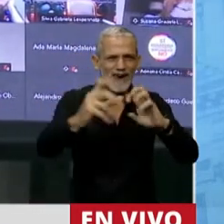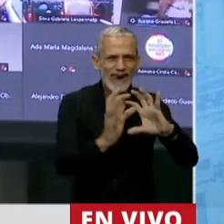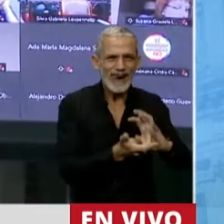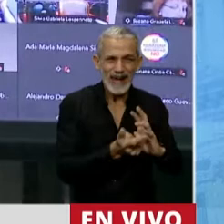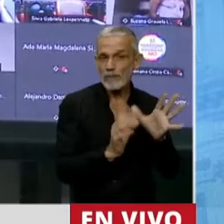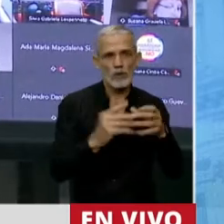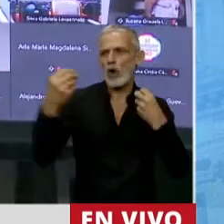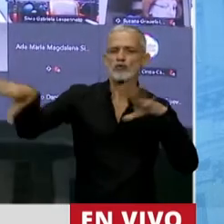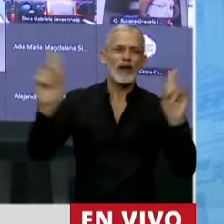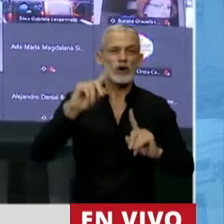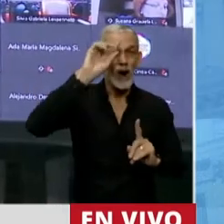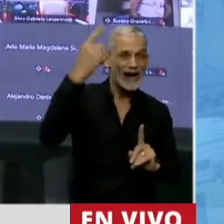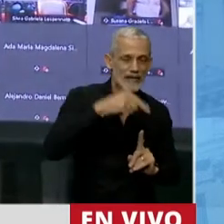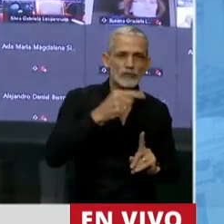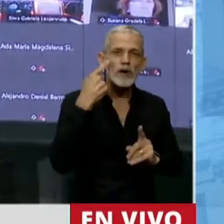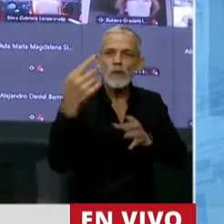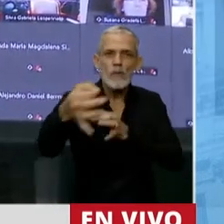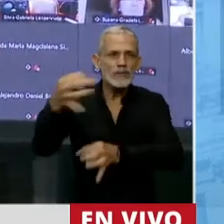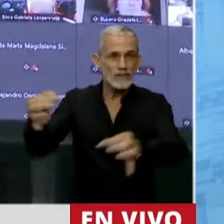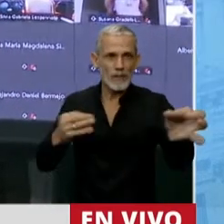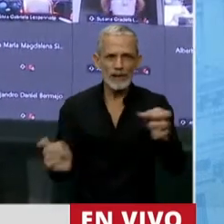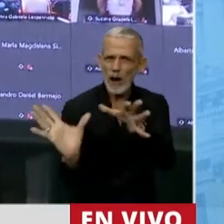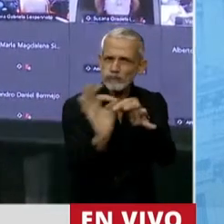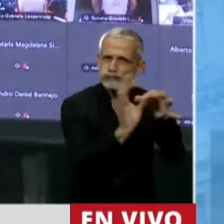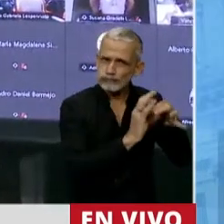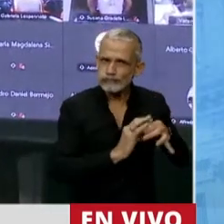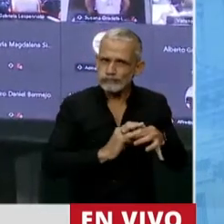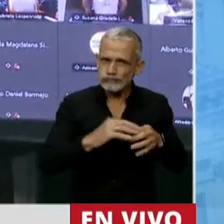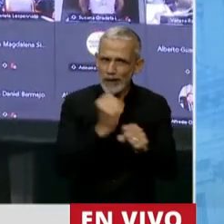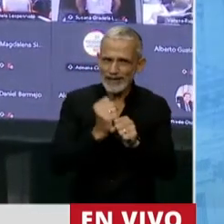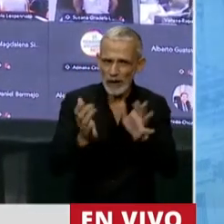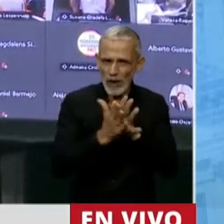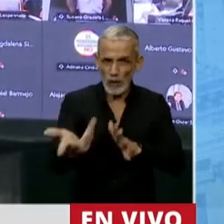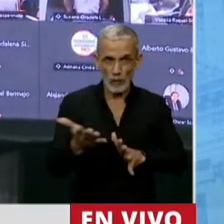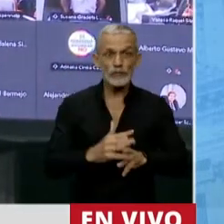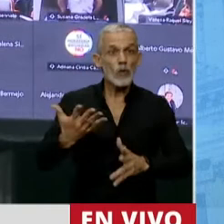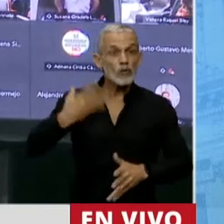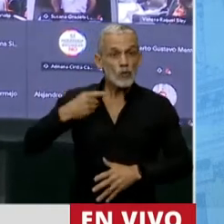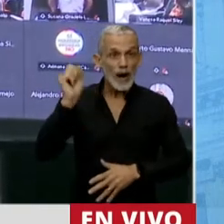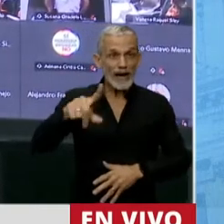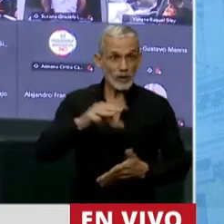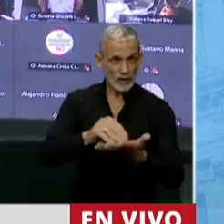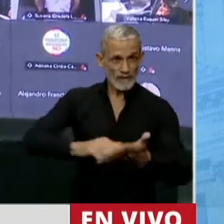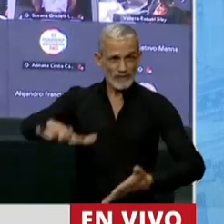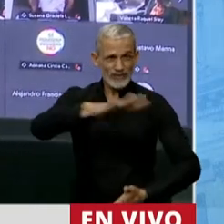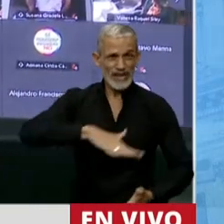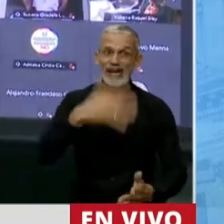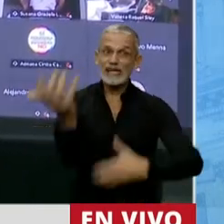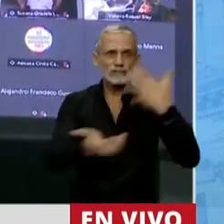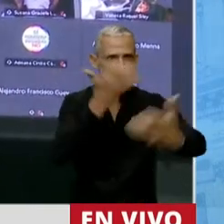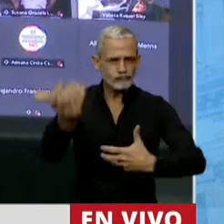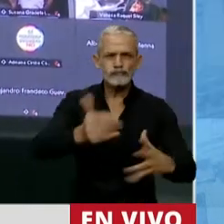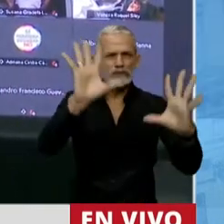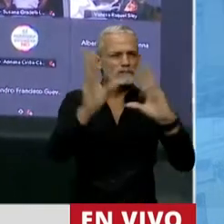coordinadas entre naciones y las distintas jurisdicciones. Los propietarios de las tierras incendiadas